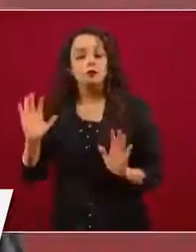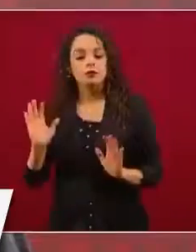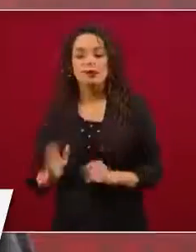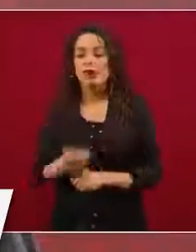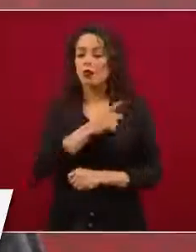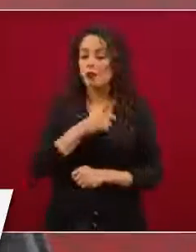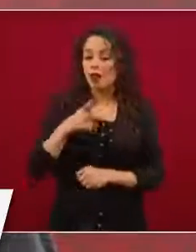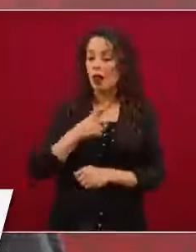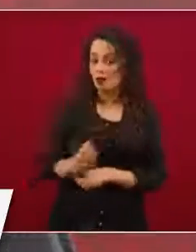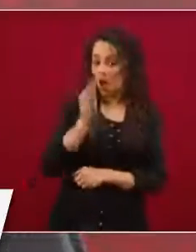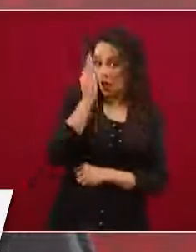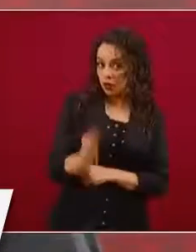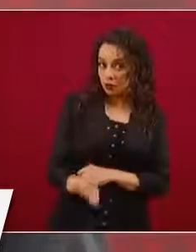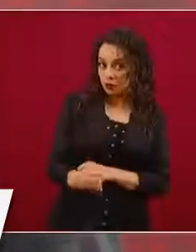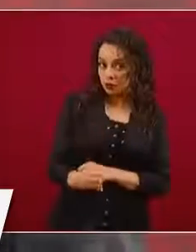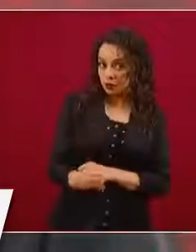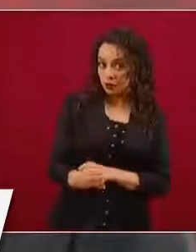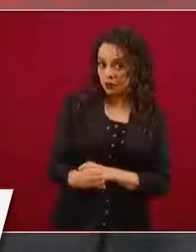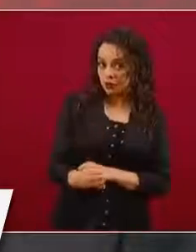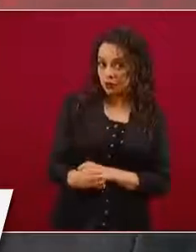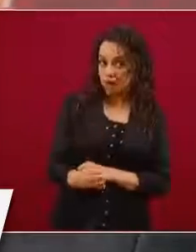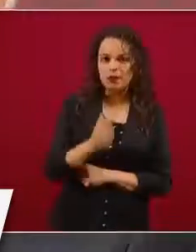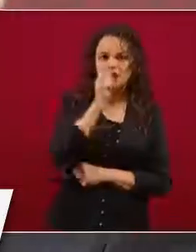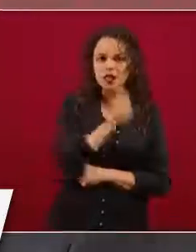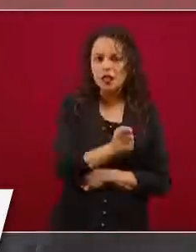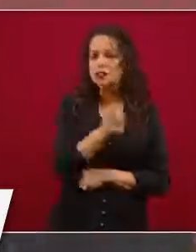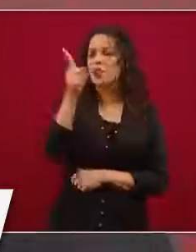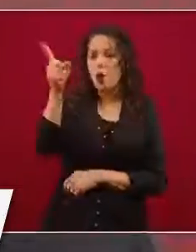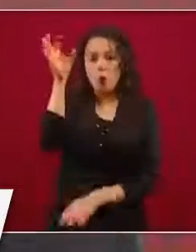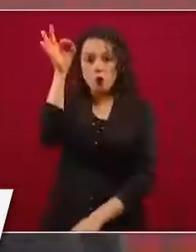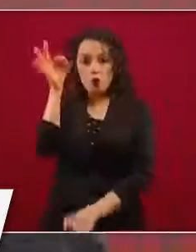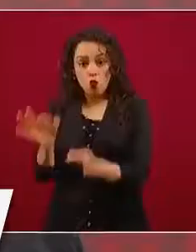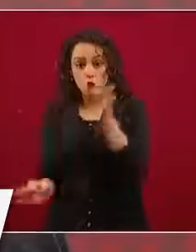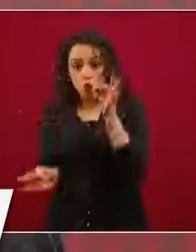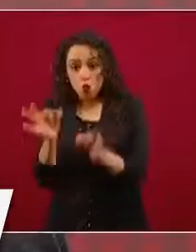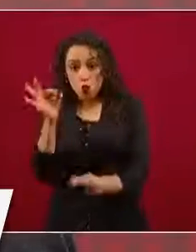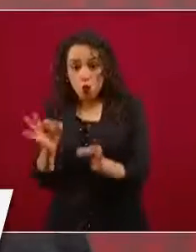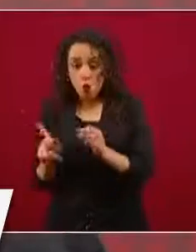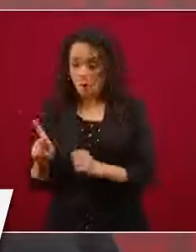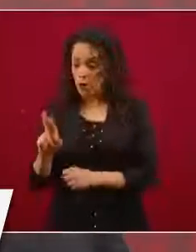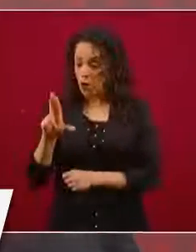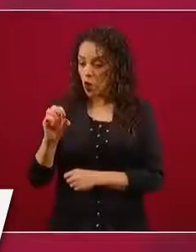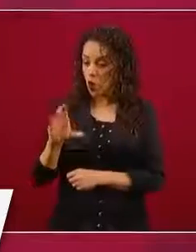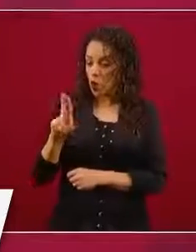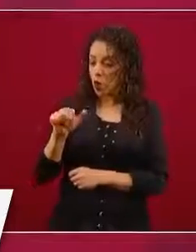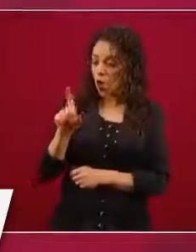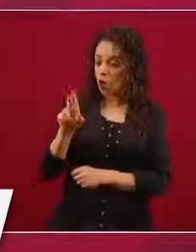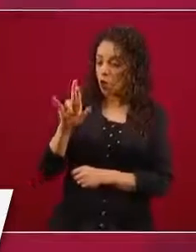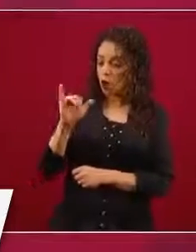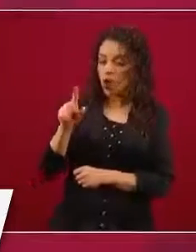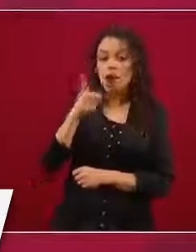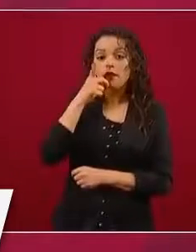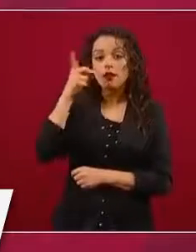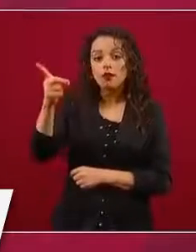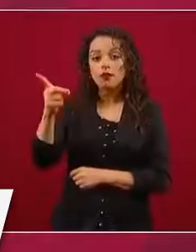que la Procuraduría dice se mantiene en reserva